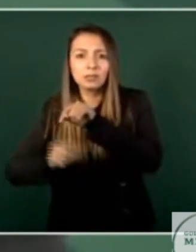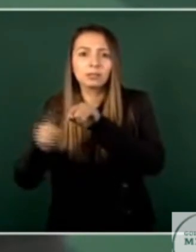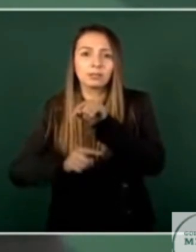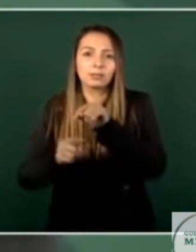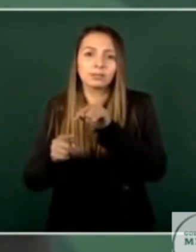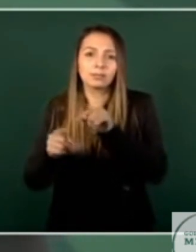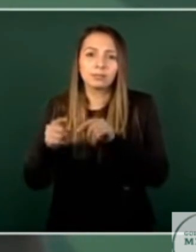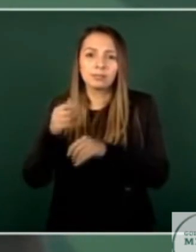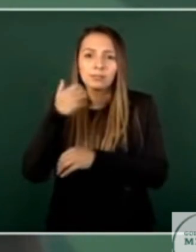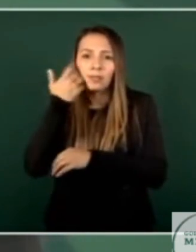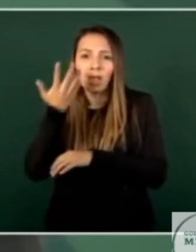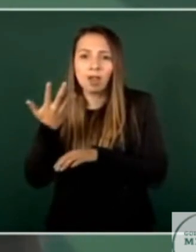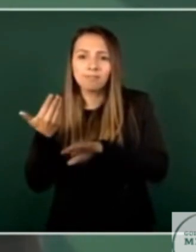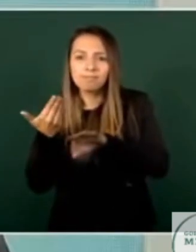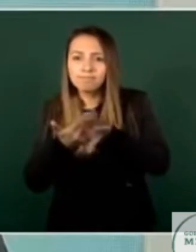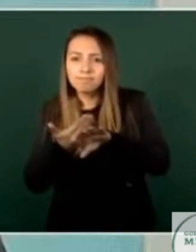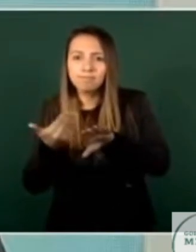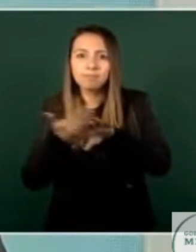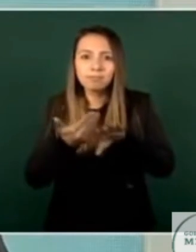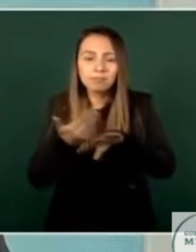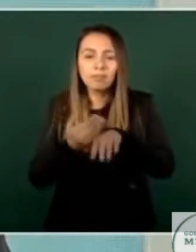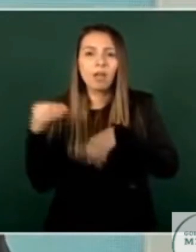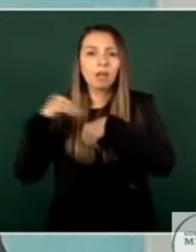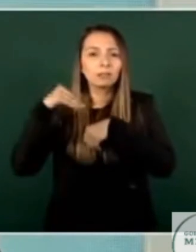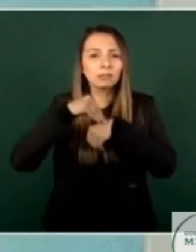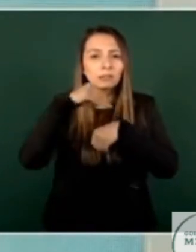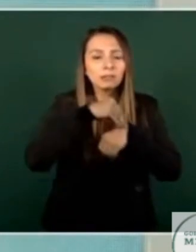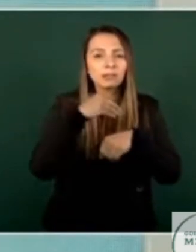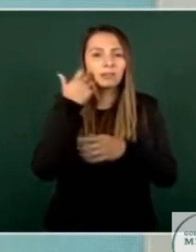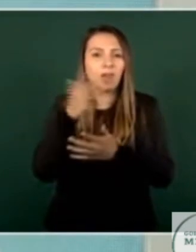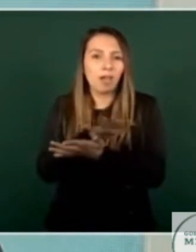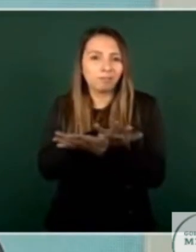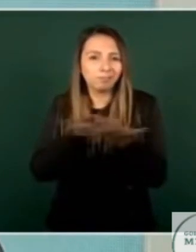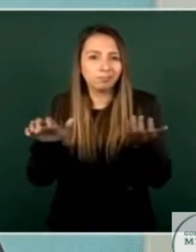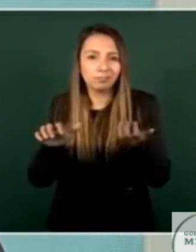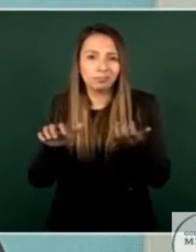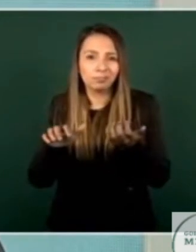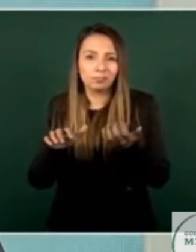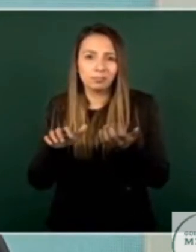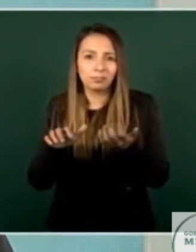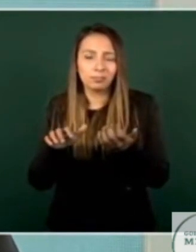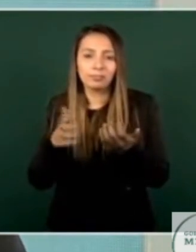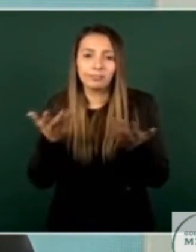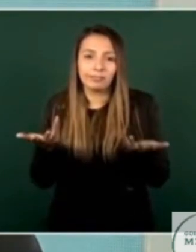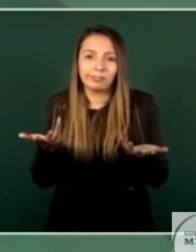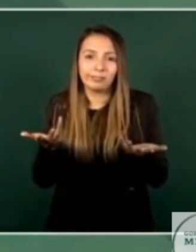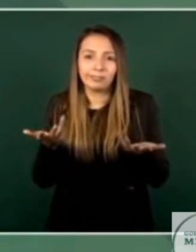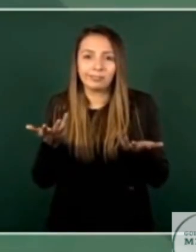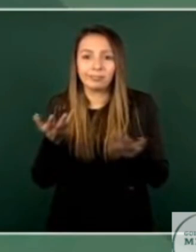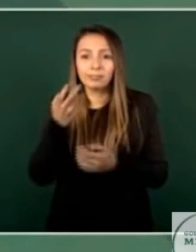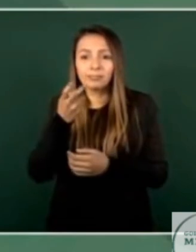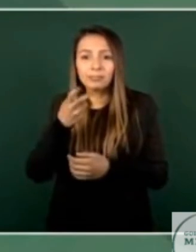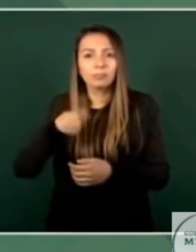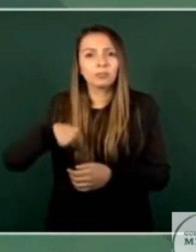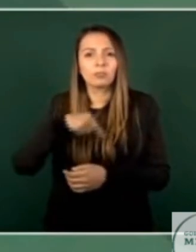atacar calumniar destruir entonces lo que estamos